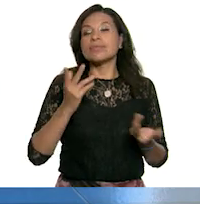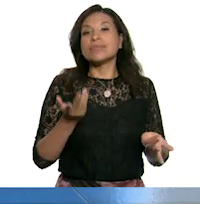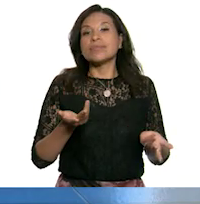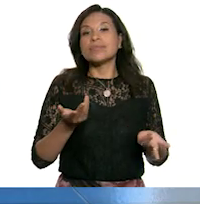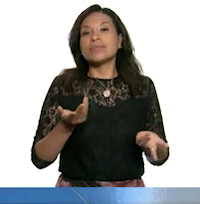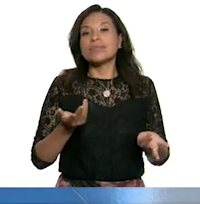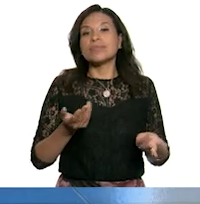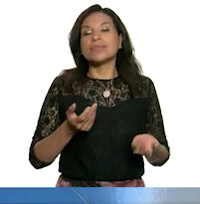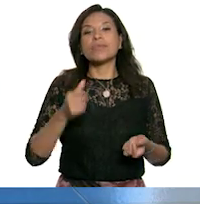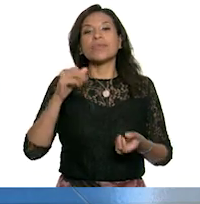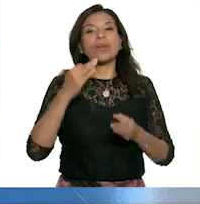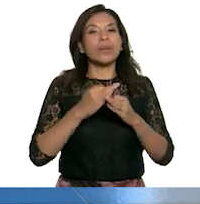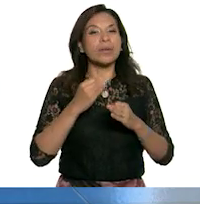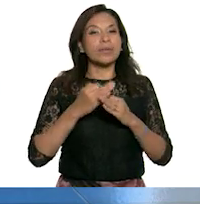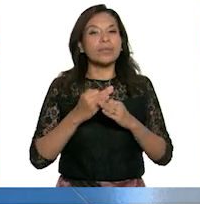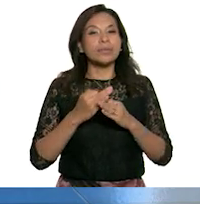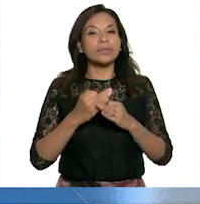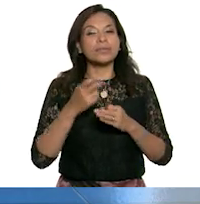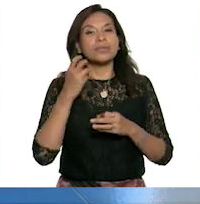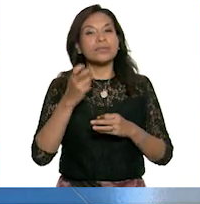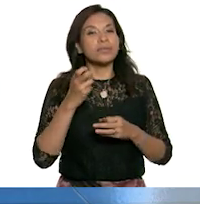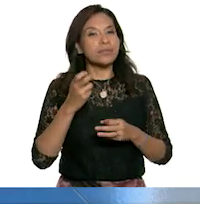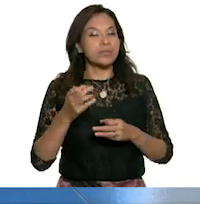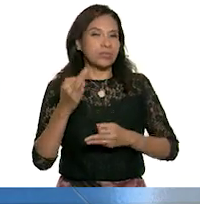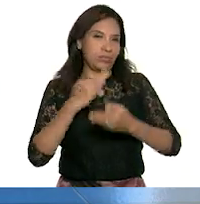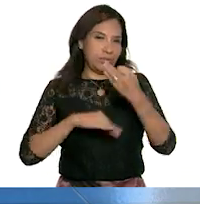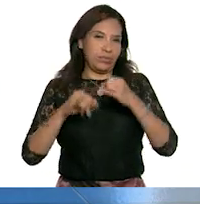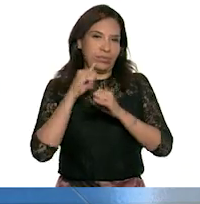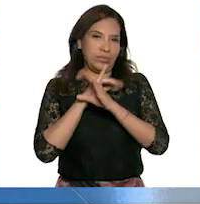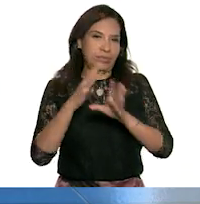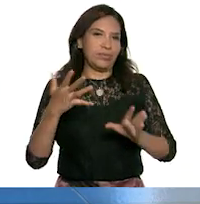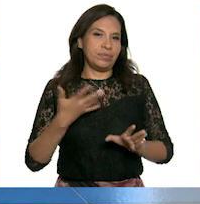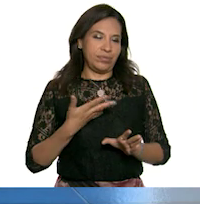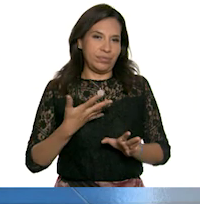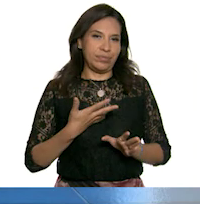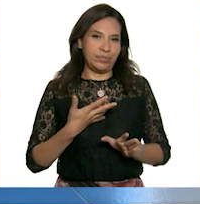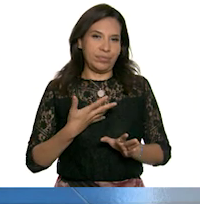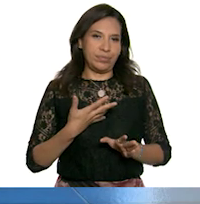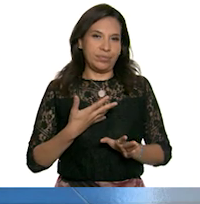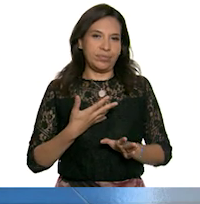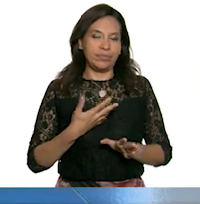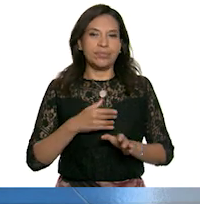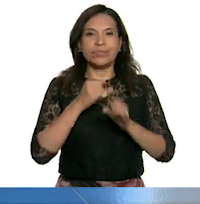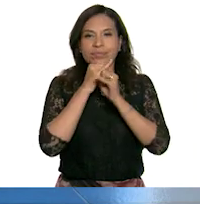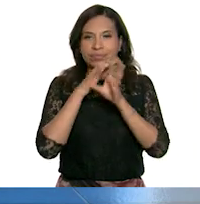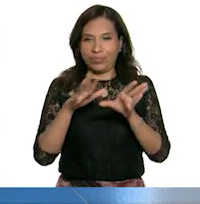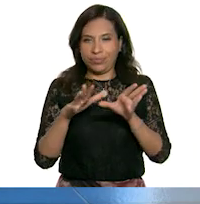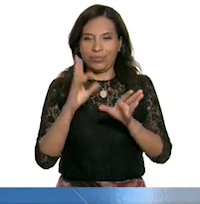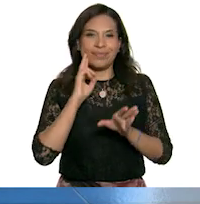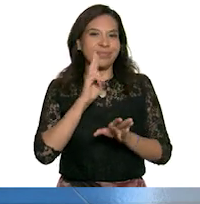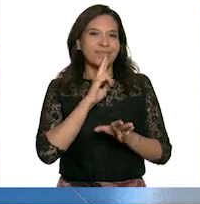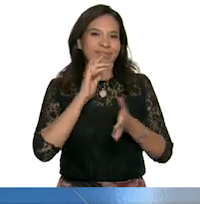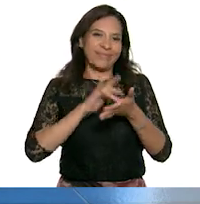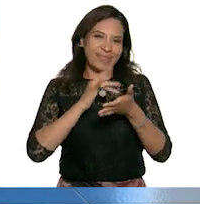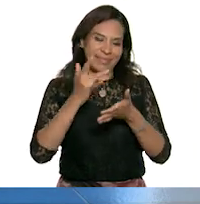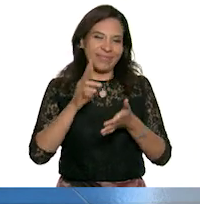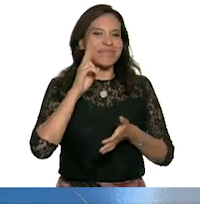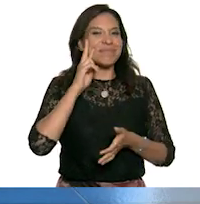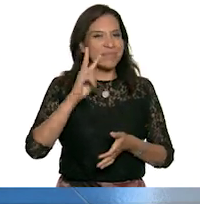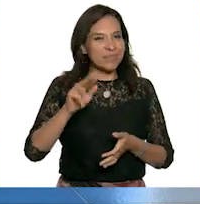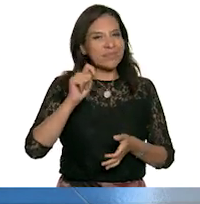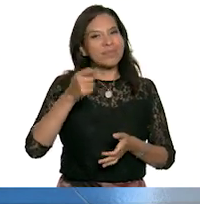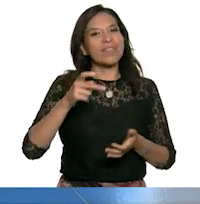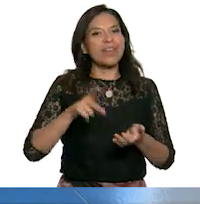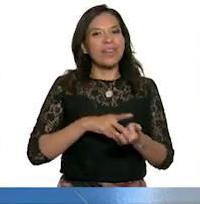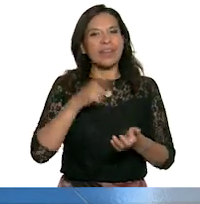por el momento esa es toda la información que tenemos del informativo. gracias por sintonizar